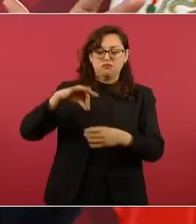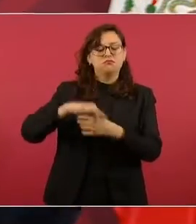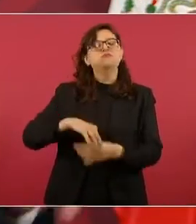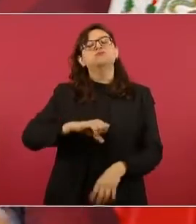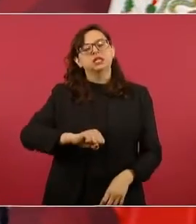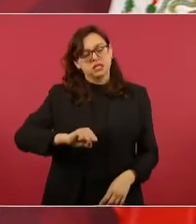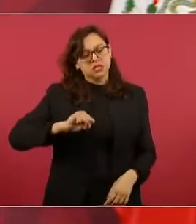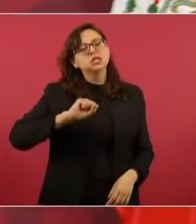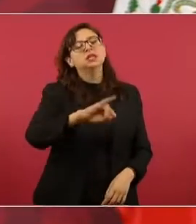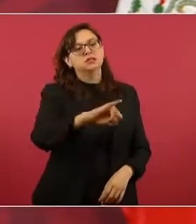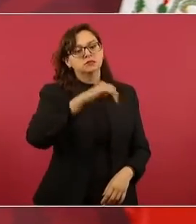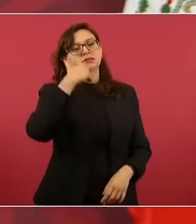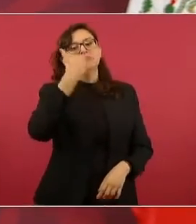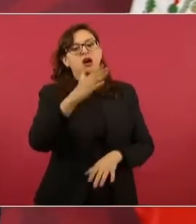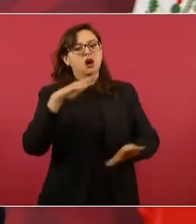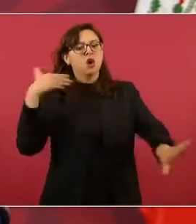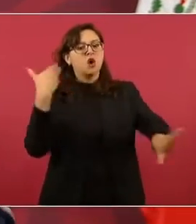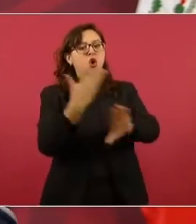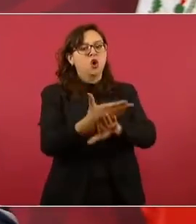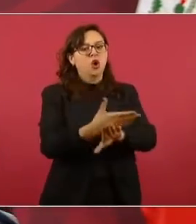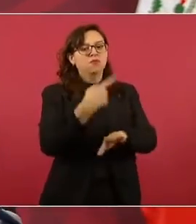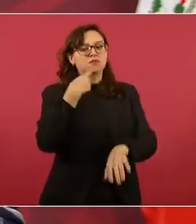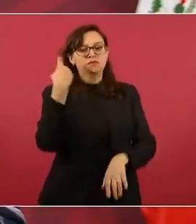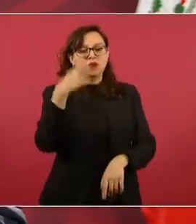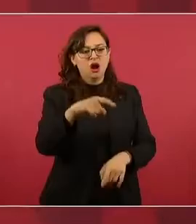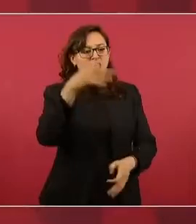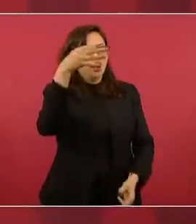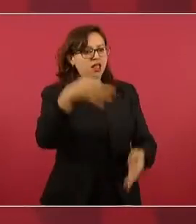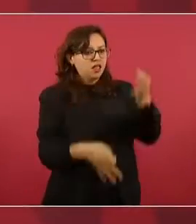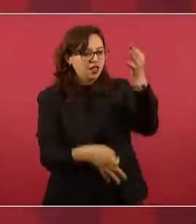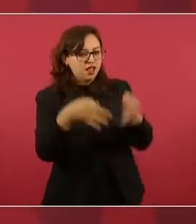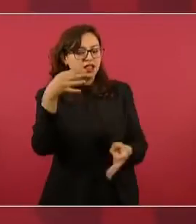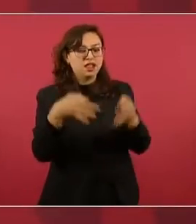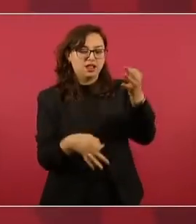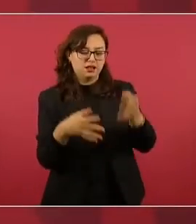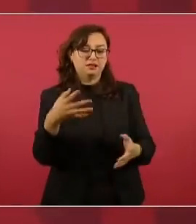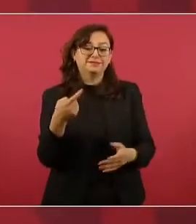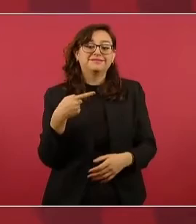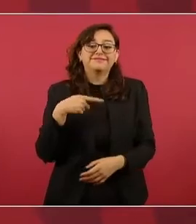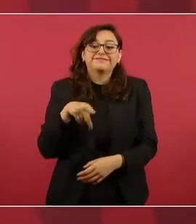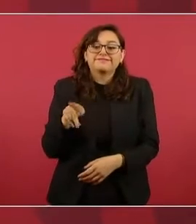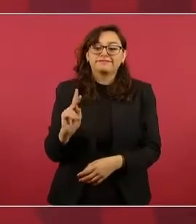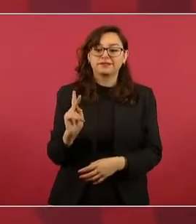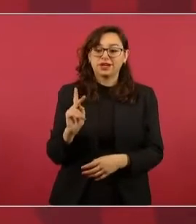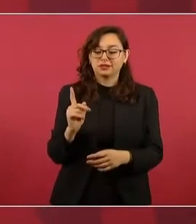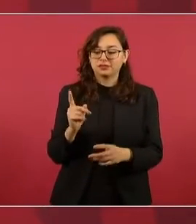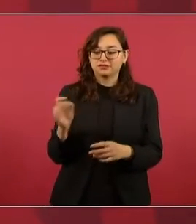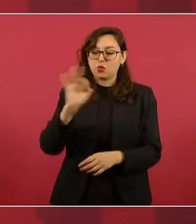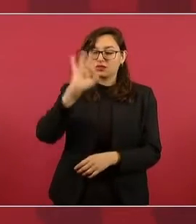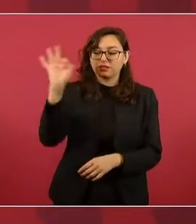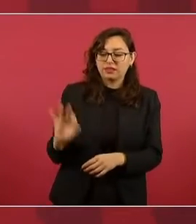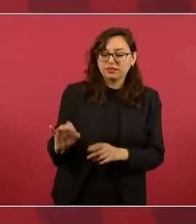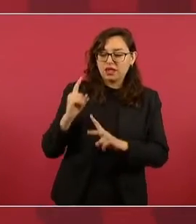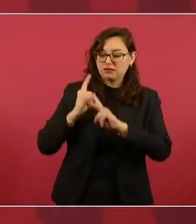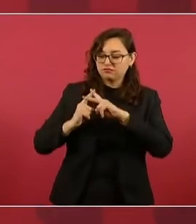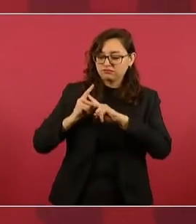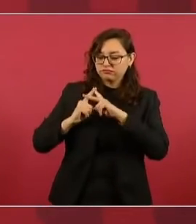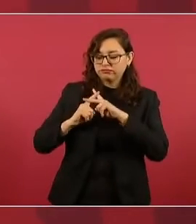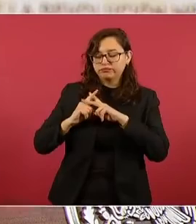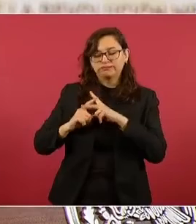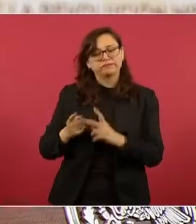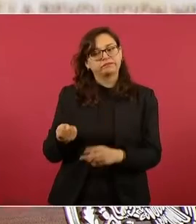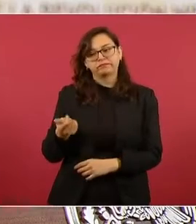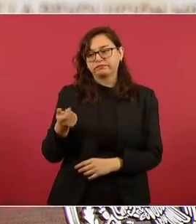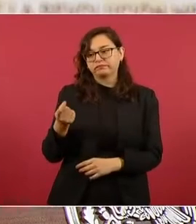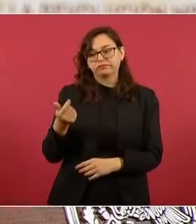abrieran las investigaciones, pero no se logró la cantidad de